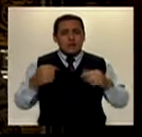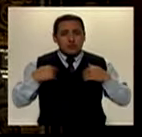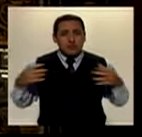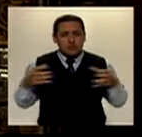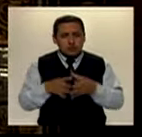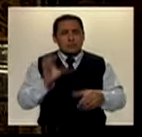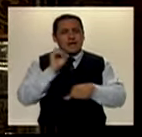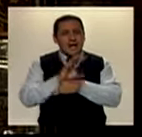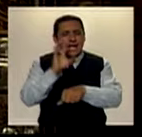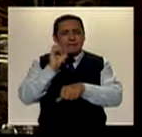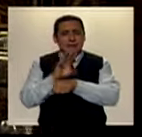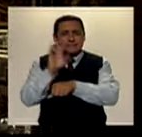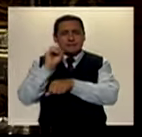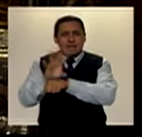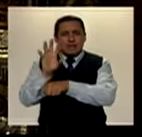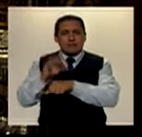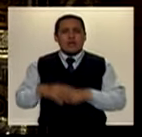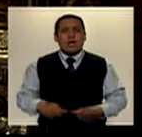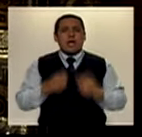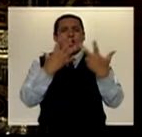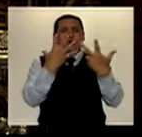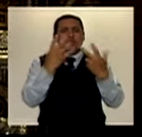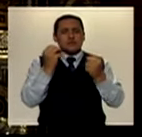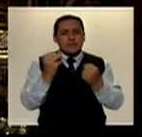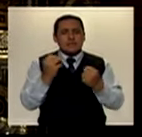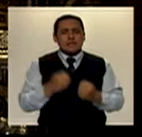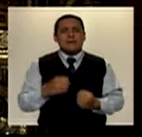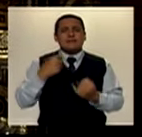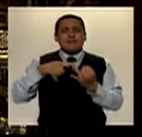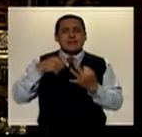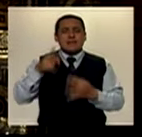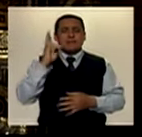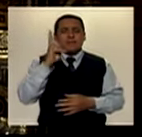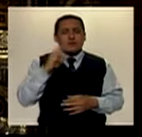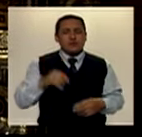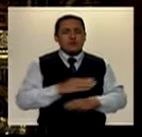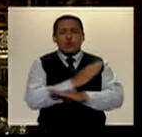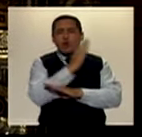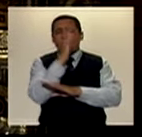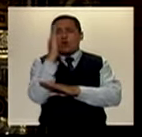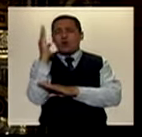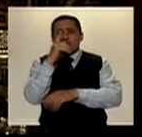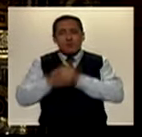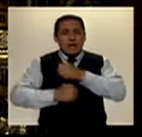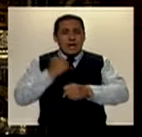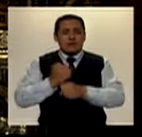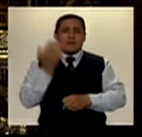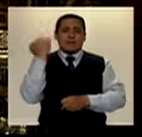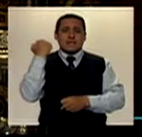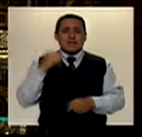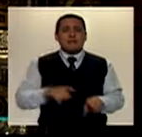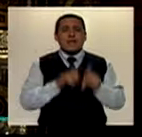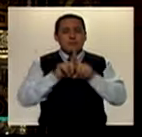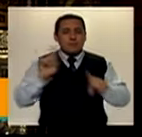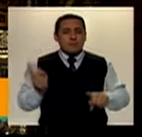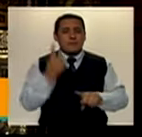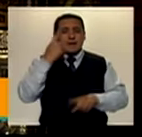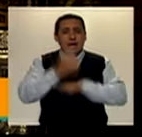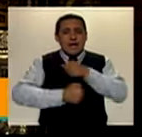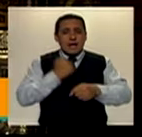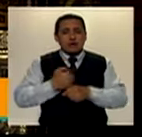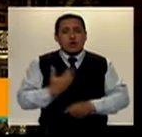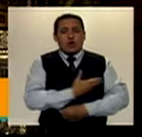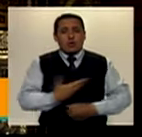Nosotros hemos capacitado a 80 docentes durante todo el año pasado, nuestro primer año de